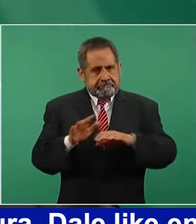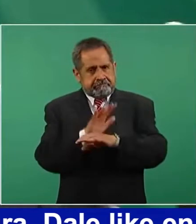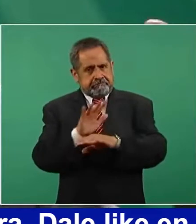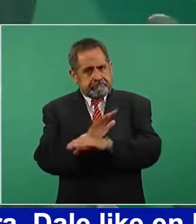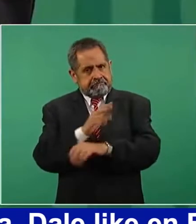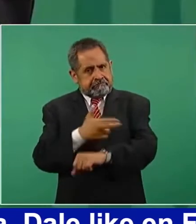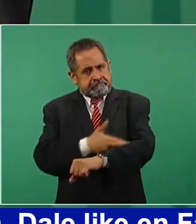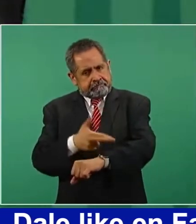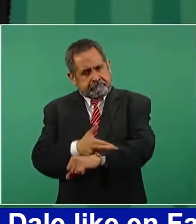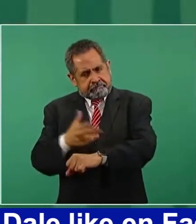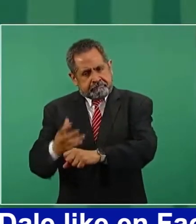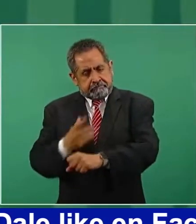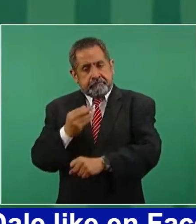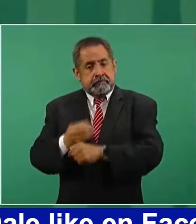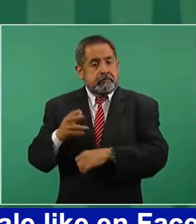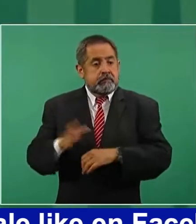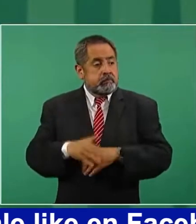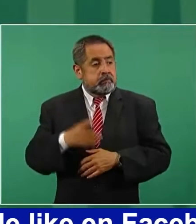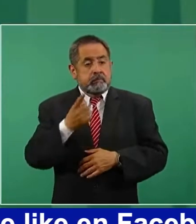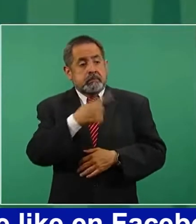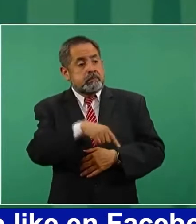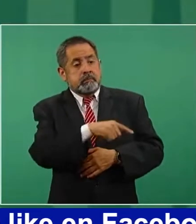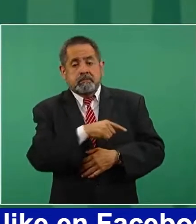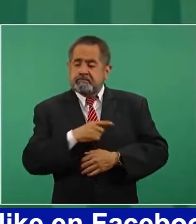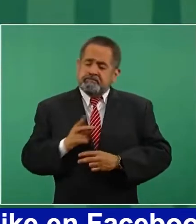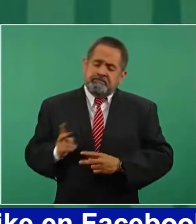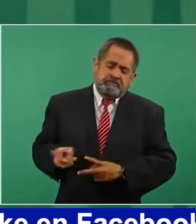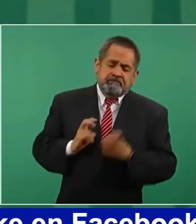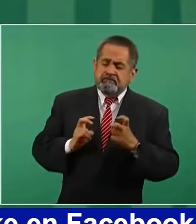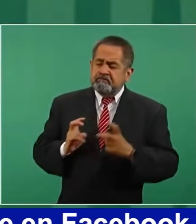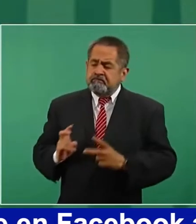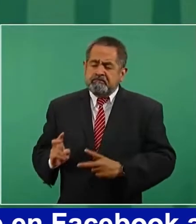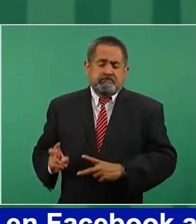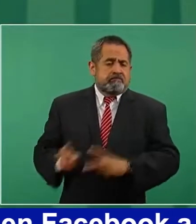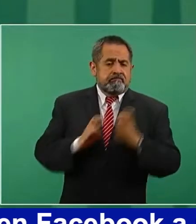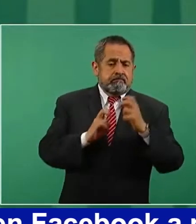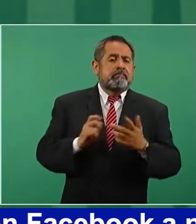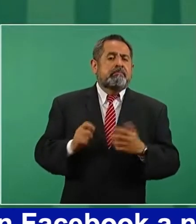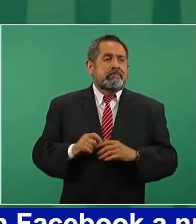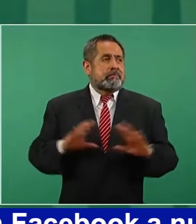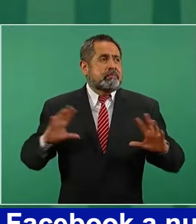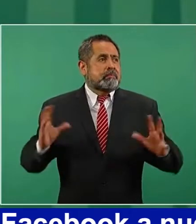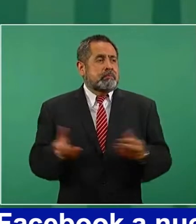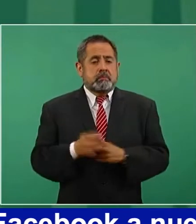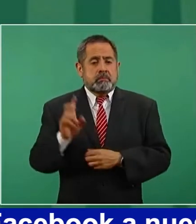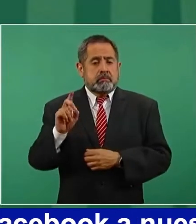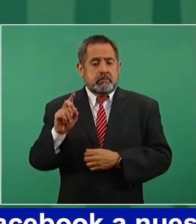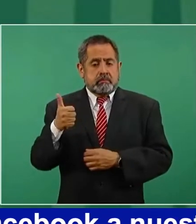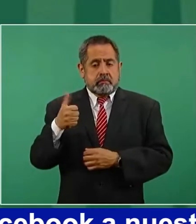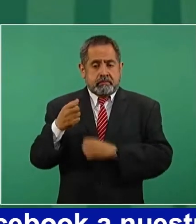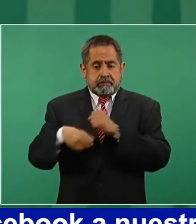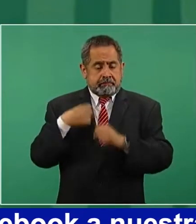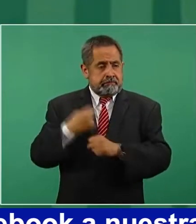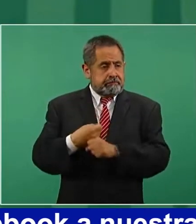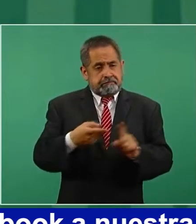porque se dedicaron a saquear, a robar, durante 36 años.